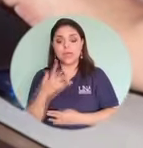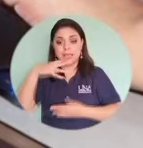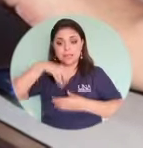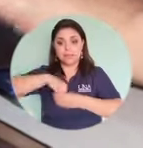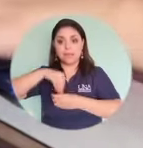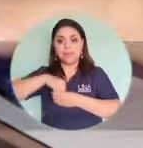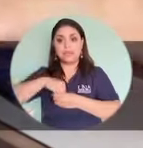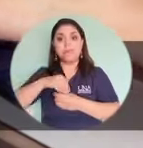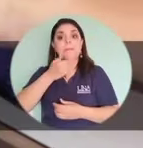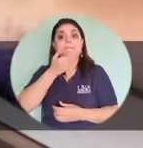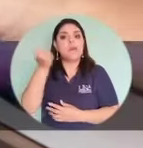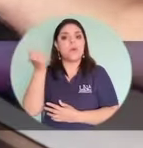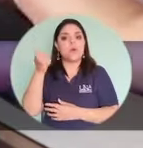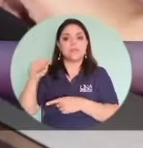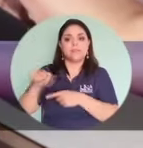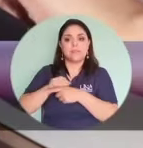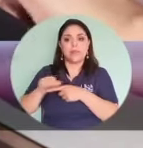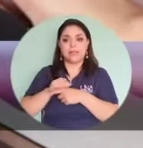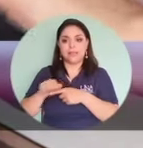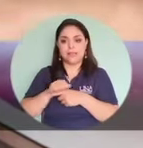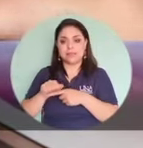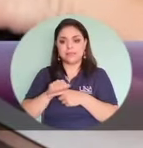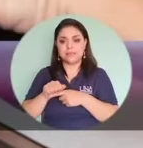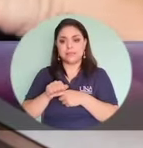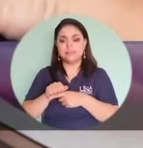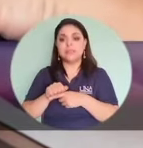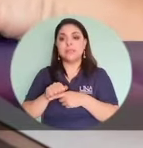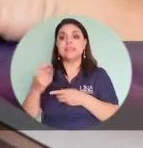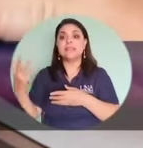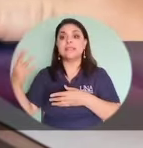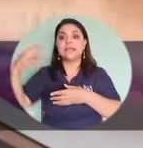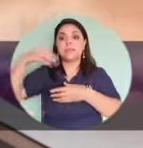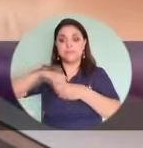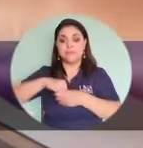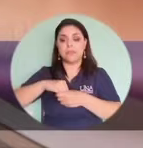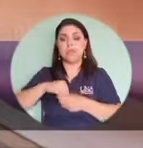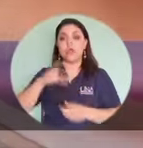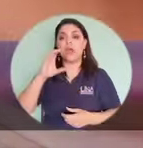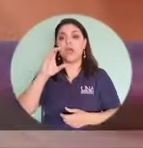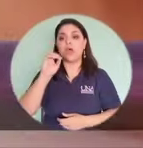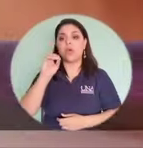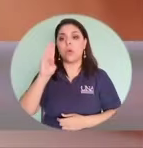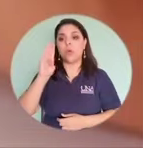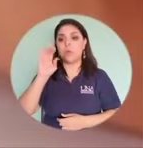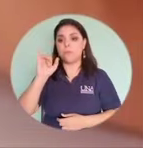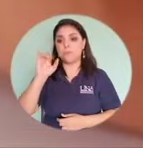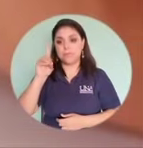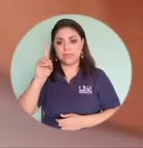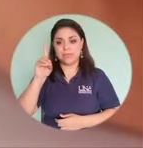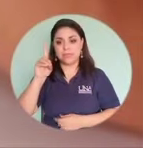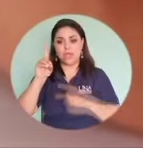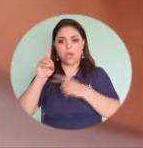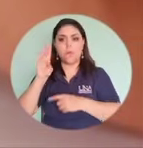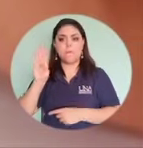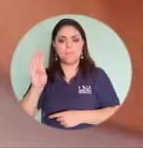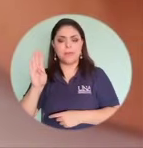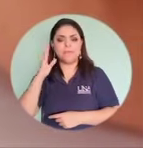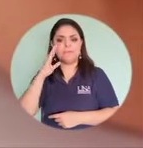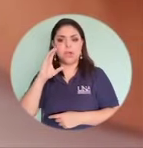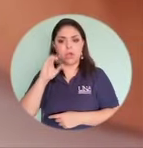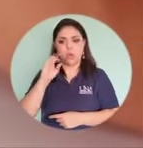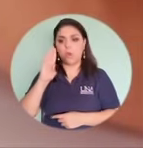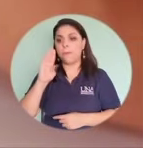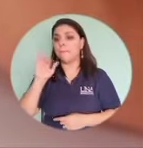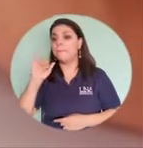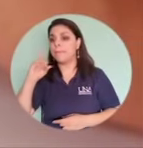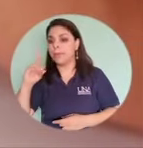prácticas, estamos hablando que se implementa COVID, COVID con B, donde es un estándar internacional de